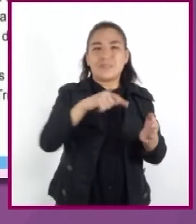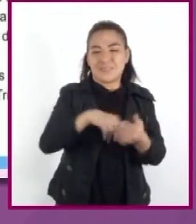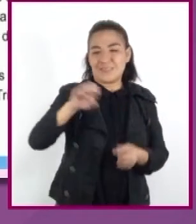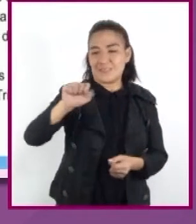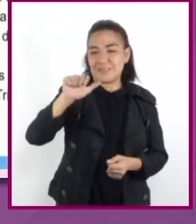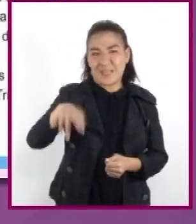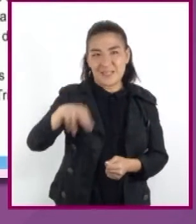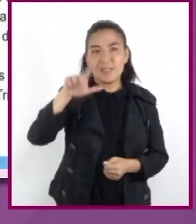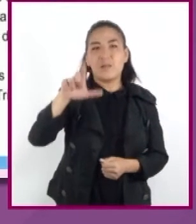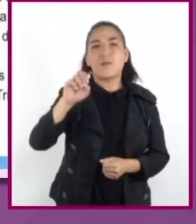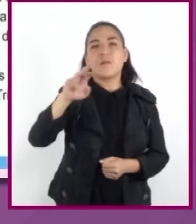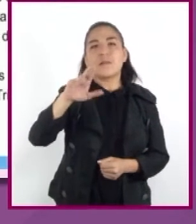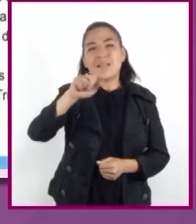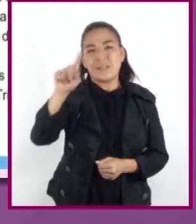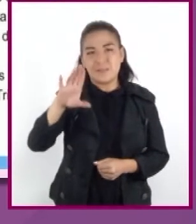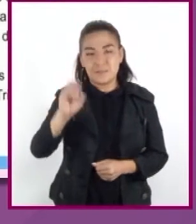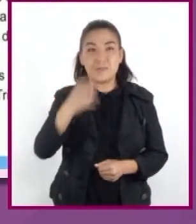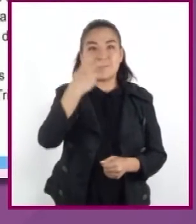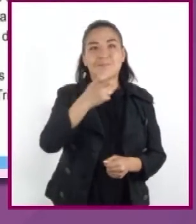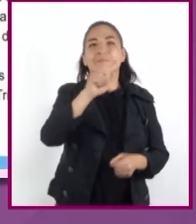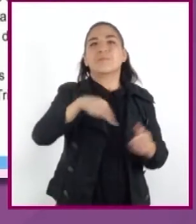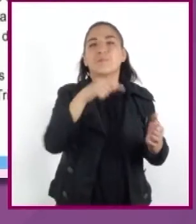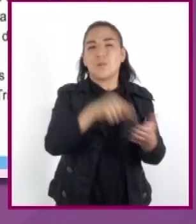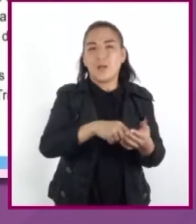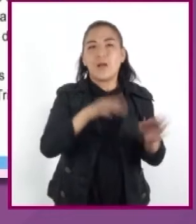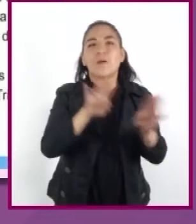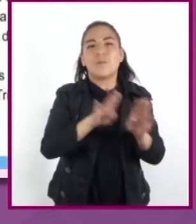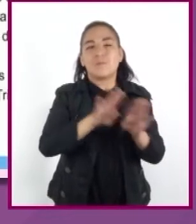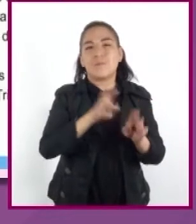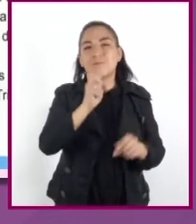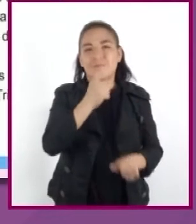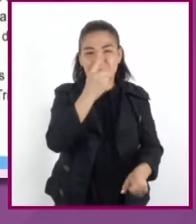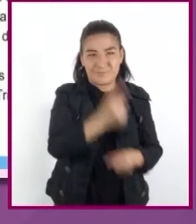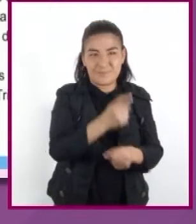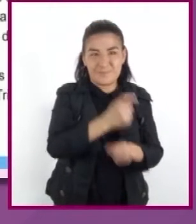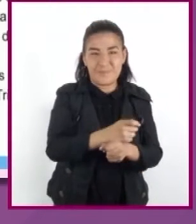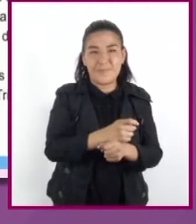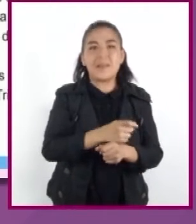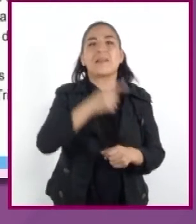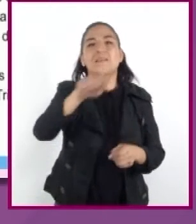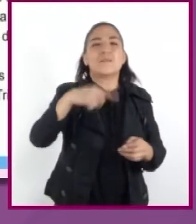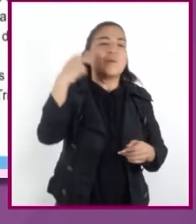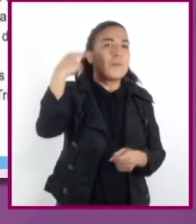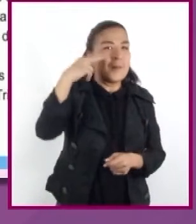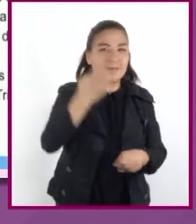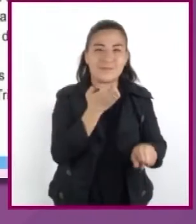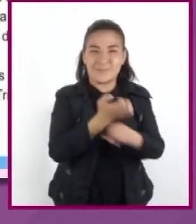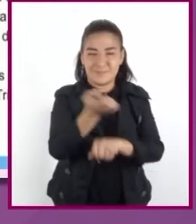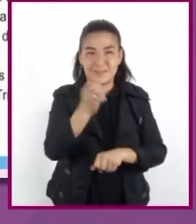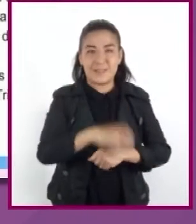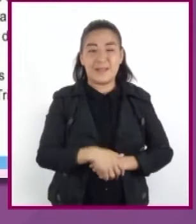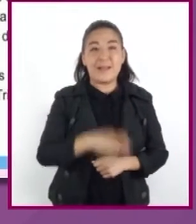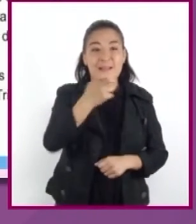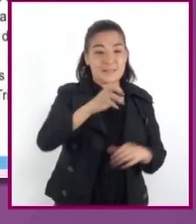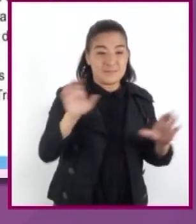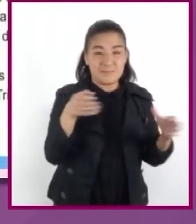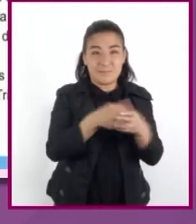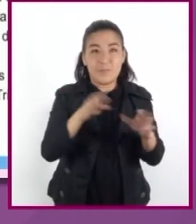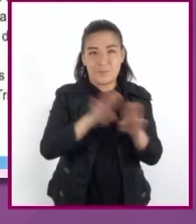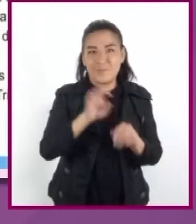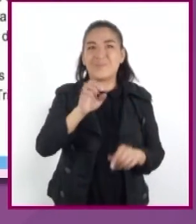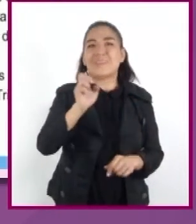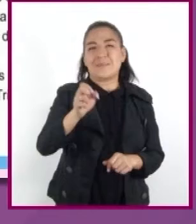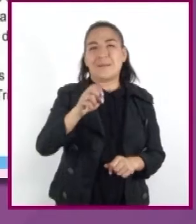Lorenzo, primera capital de la cultura olmeca en el actual estado de Veracruz. Las sociedades mesoamericanas se